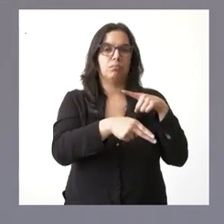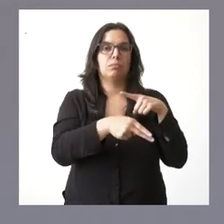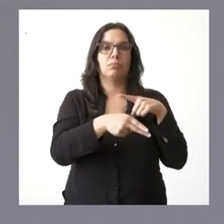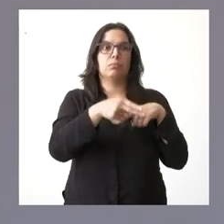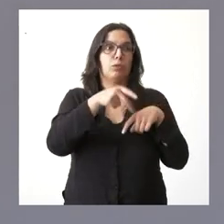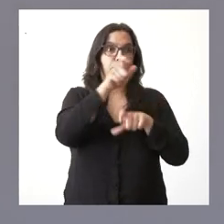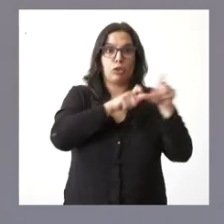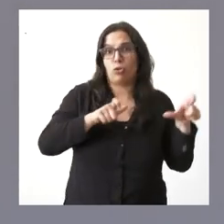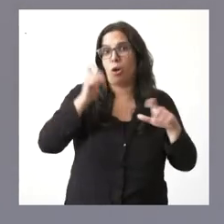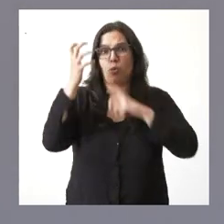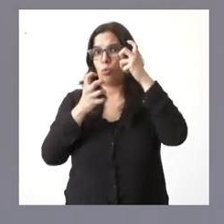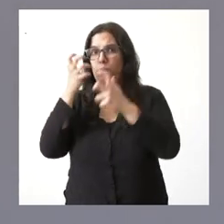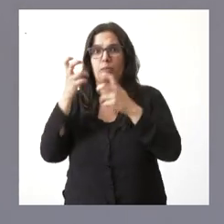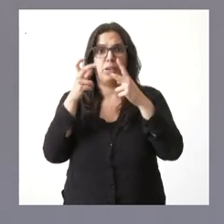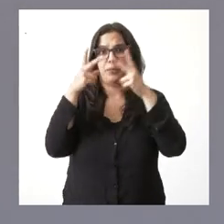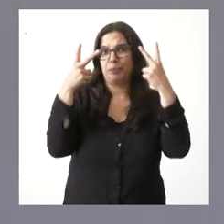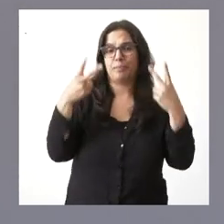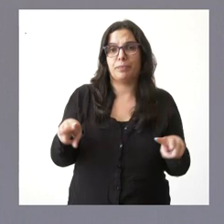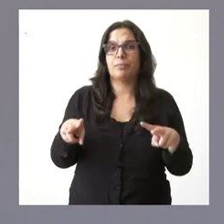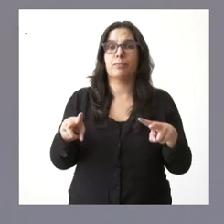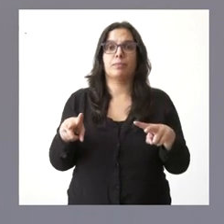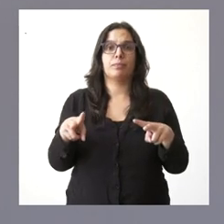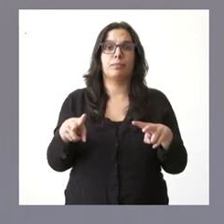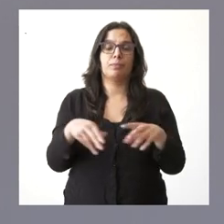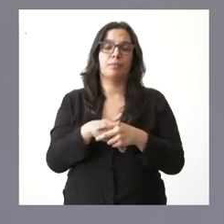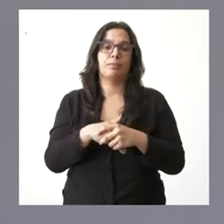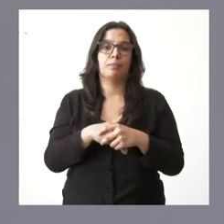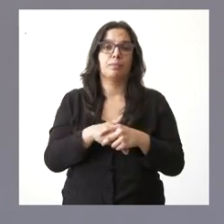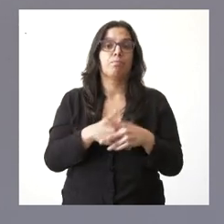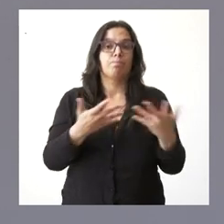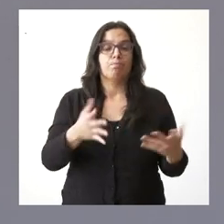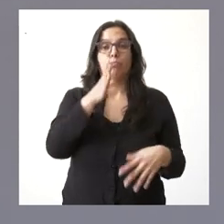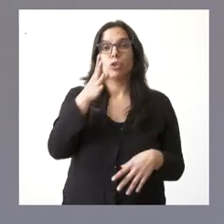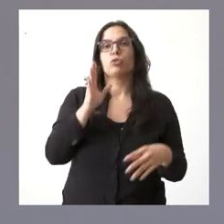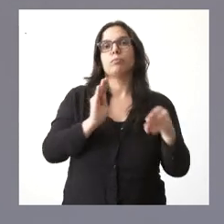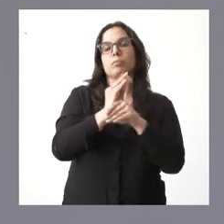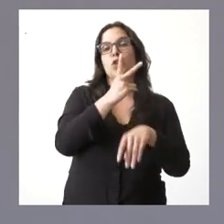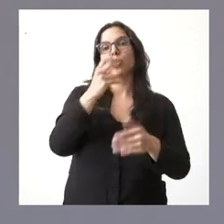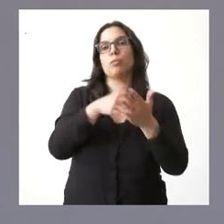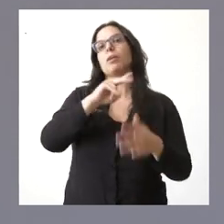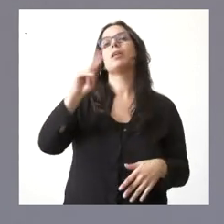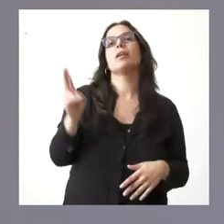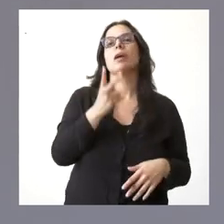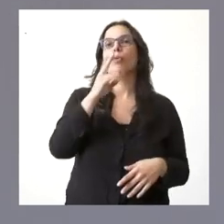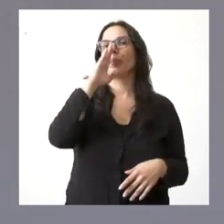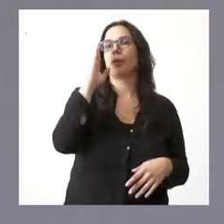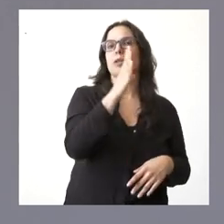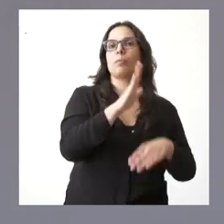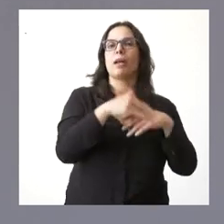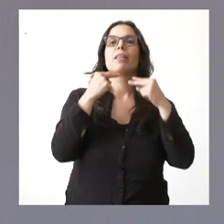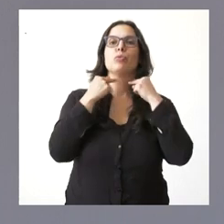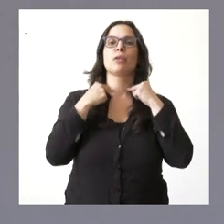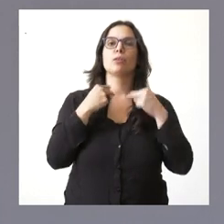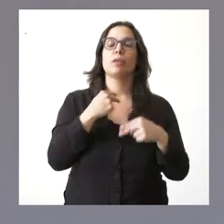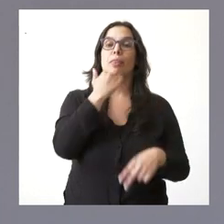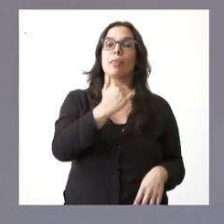humana como a la ganadería de agua. Y estos 200.000 euros otorgados a la Diputación de Zamora